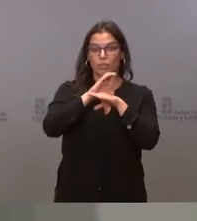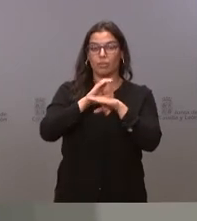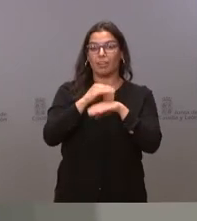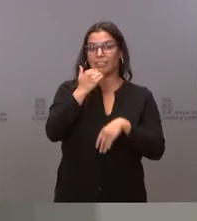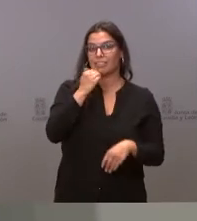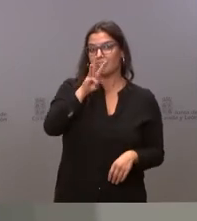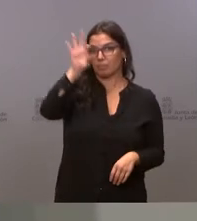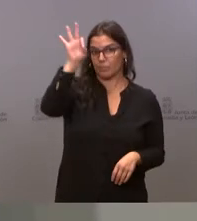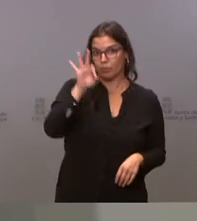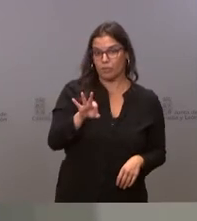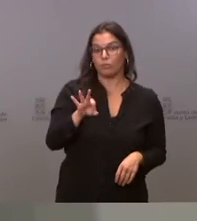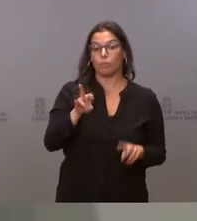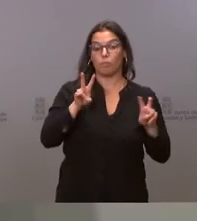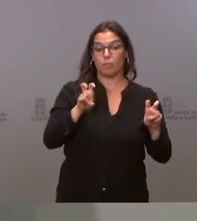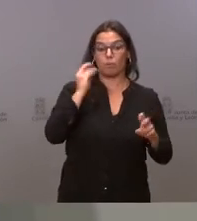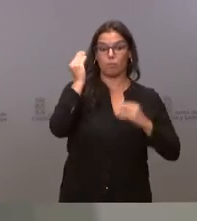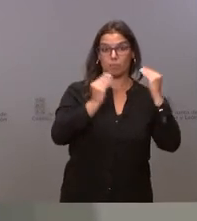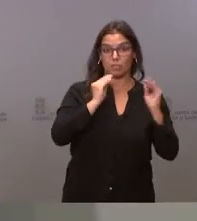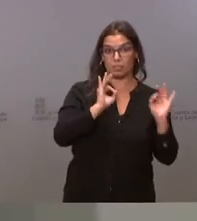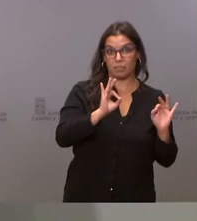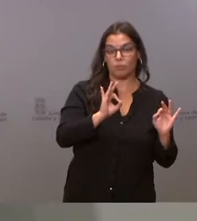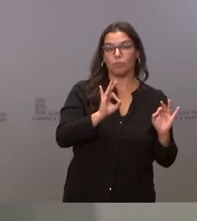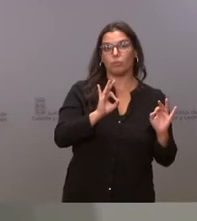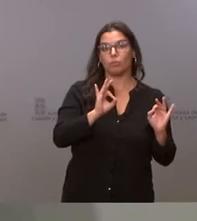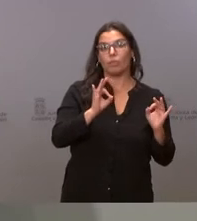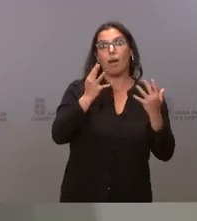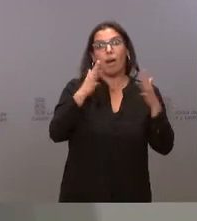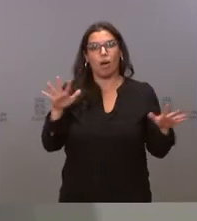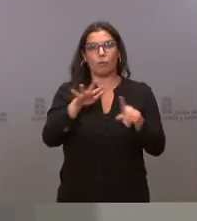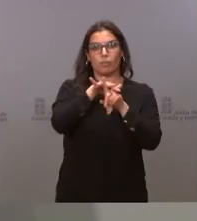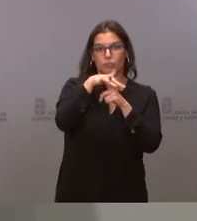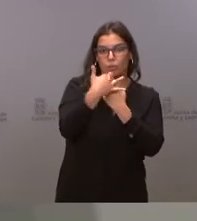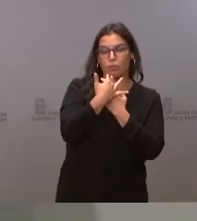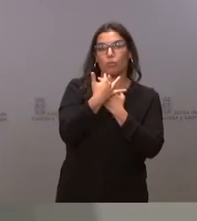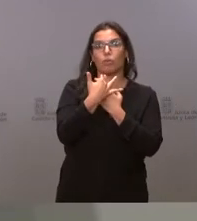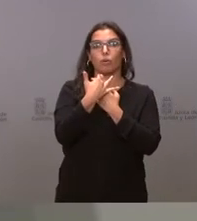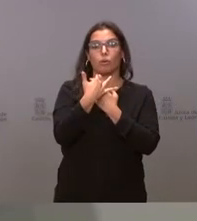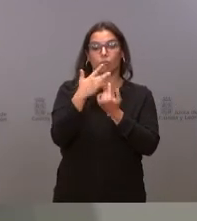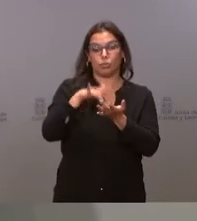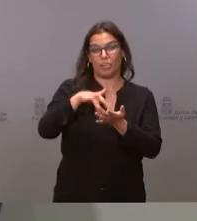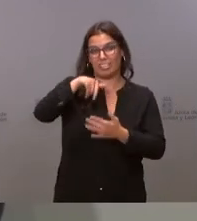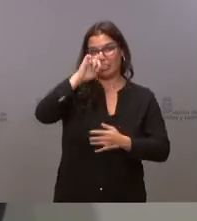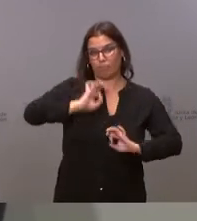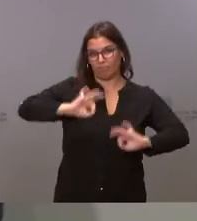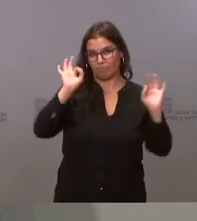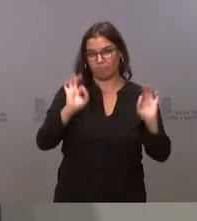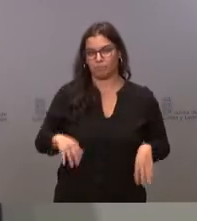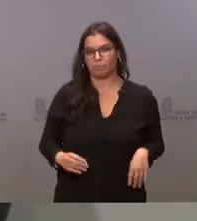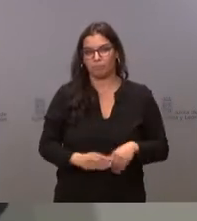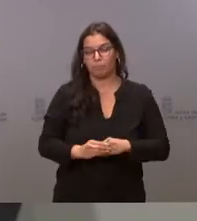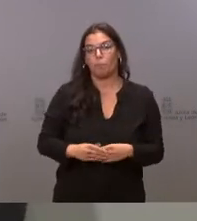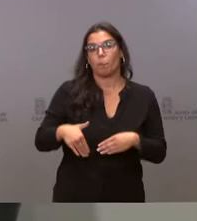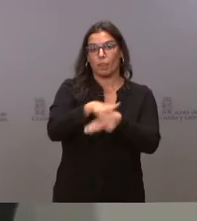3% inicialmente previsto, a pesar de las circunstancias en las que hemos vivido este año. El Gobierno